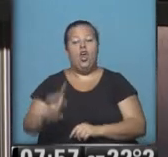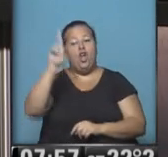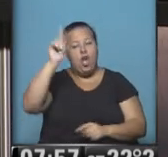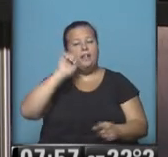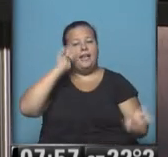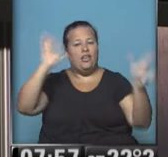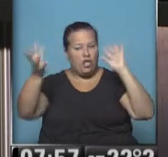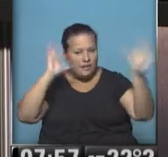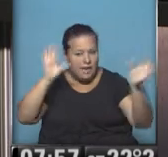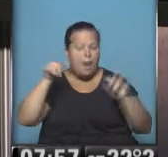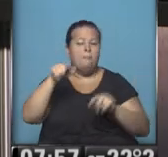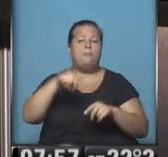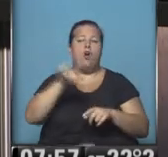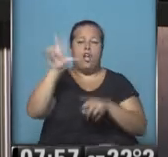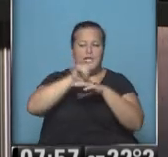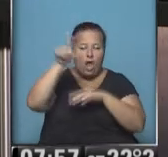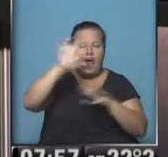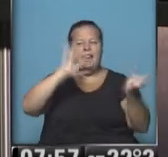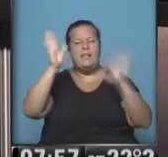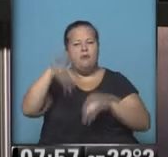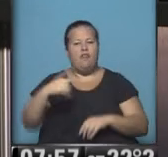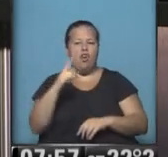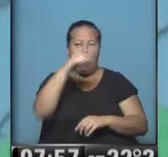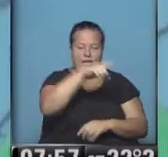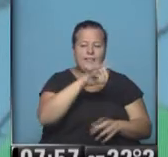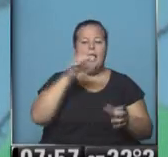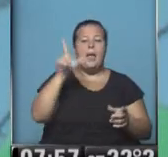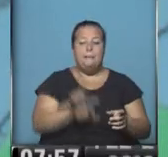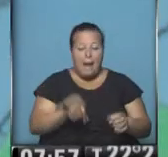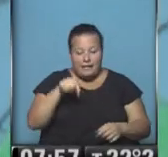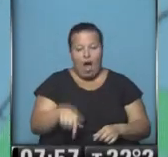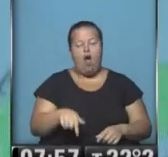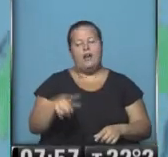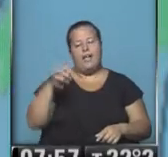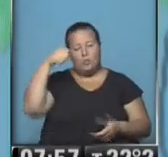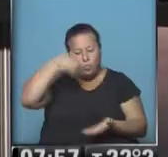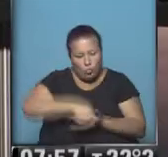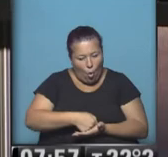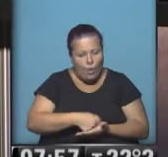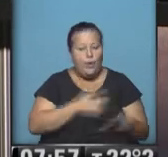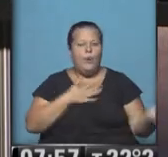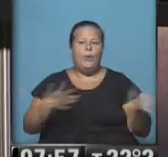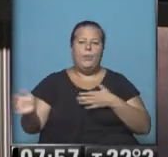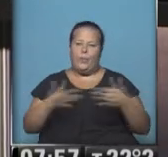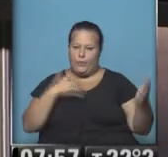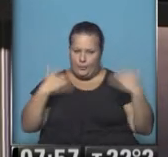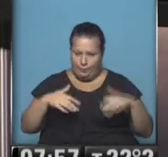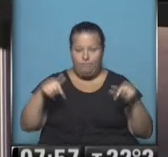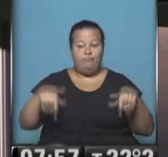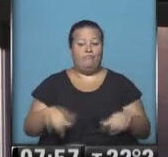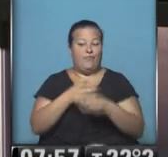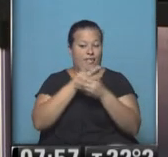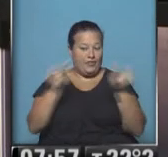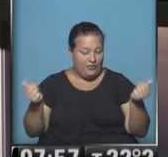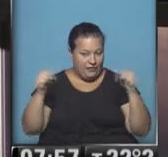buenas condiciones meteorológicas en el litoral, mal tiempo en el noroeste y en la Patagonia extremo sur con vientos muy fuertes. Nosotros